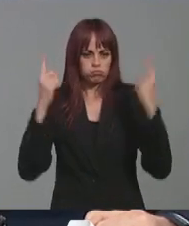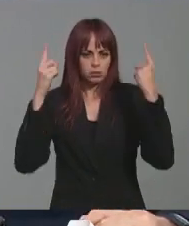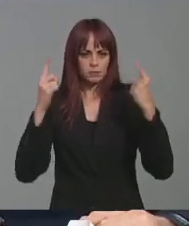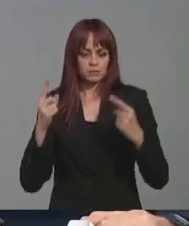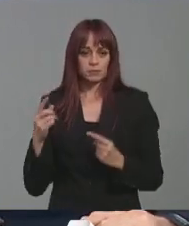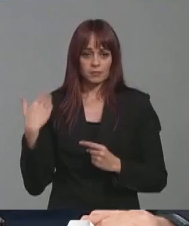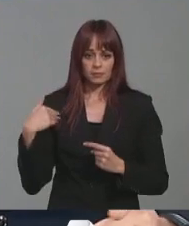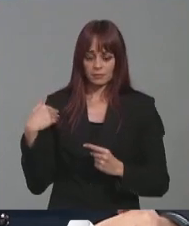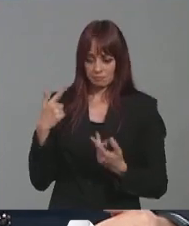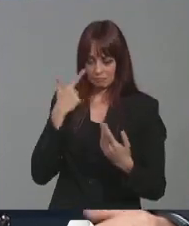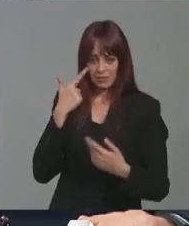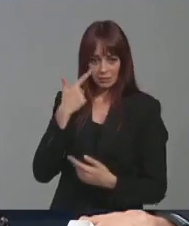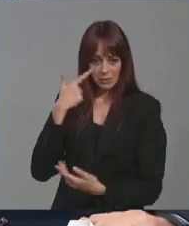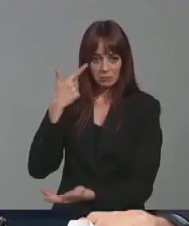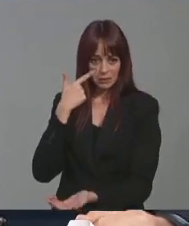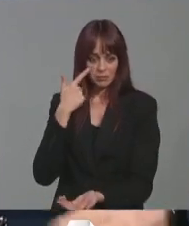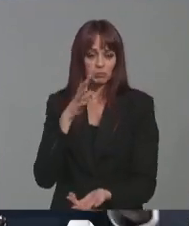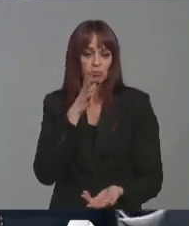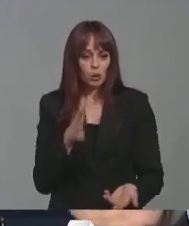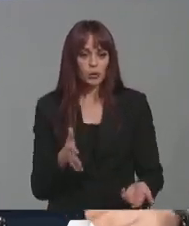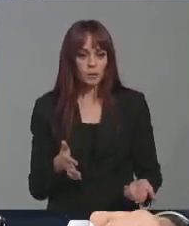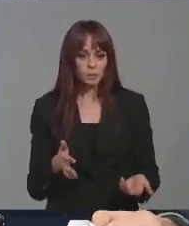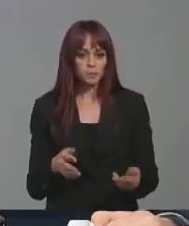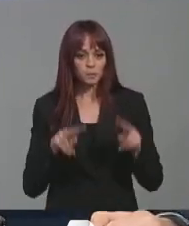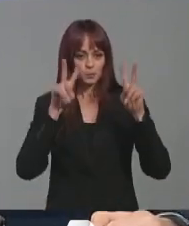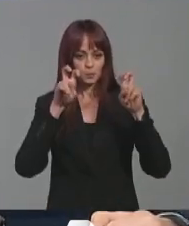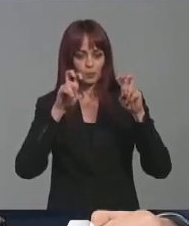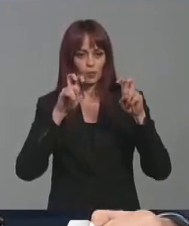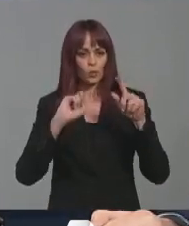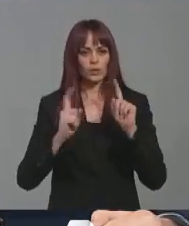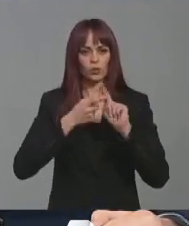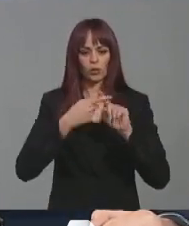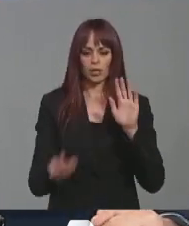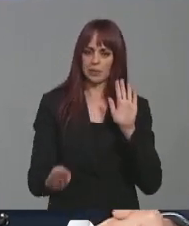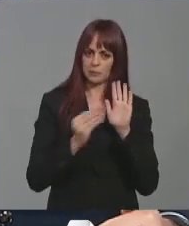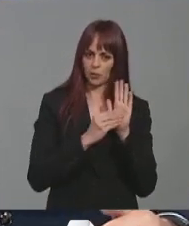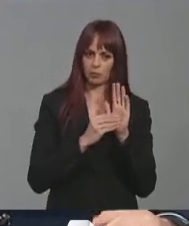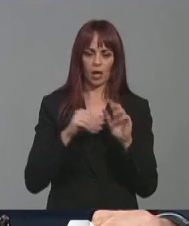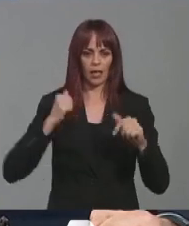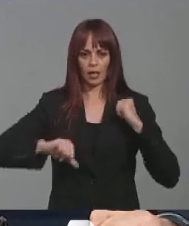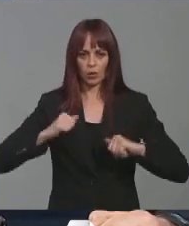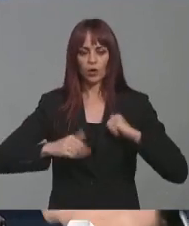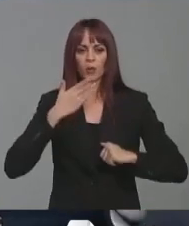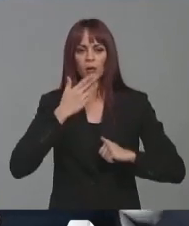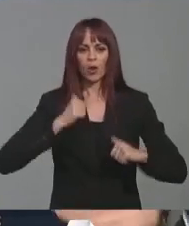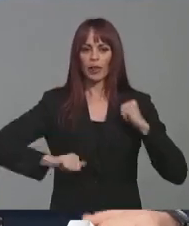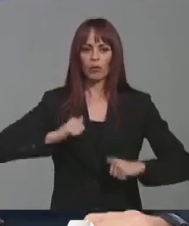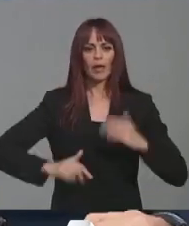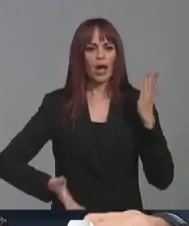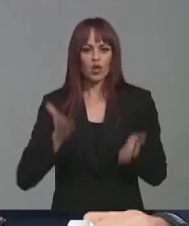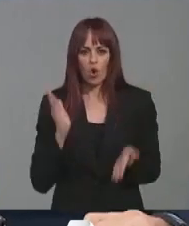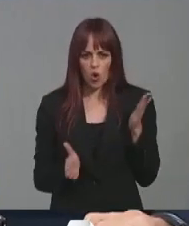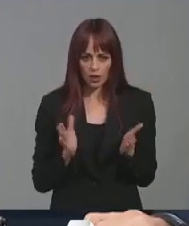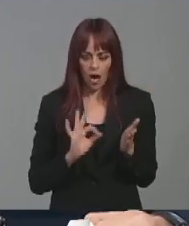venido demostrando estos años, introduciendo nuevas alternativas desde el punto de vista quirúrgico como ha sido la cirugía robótica o